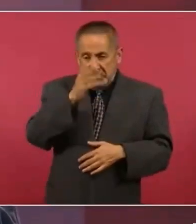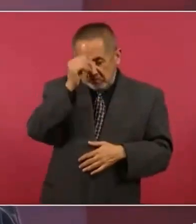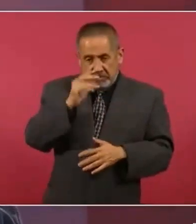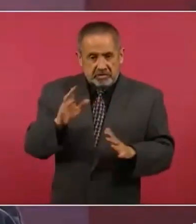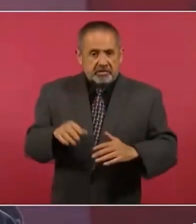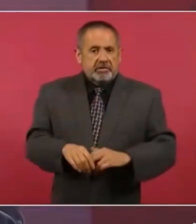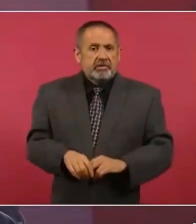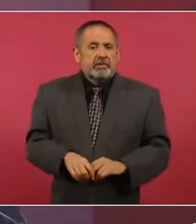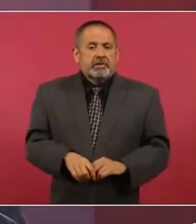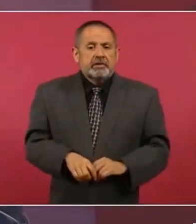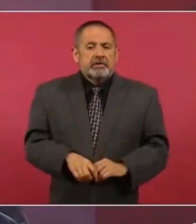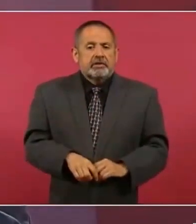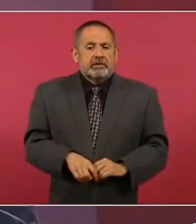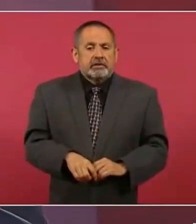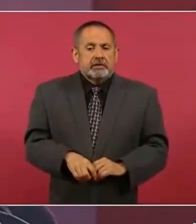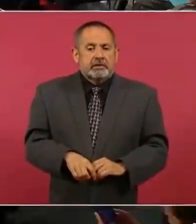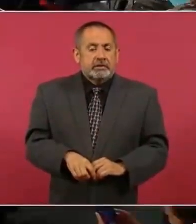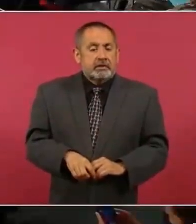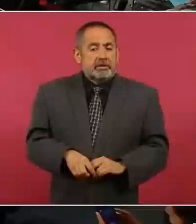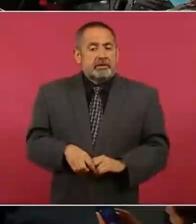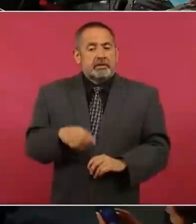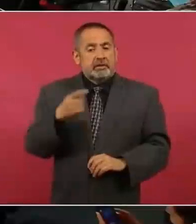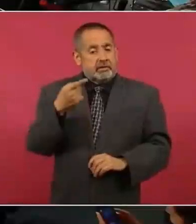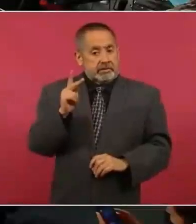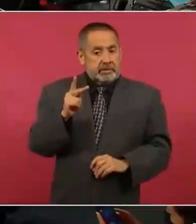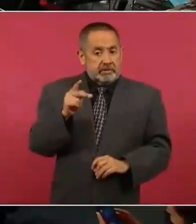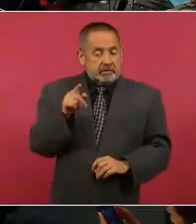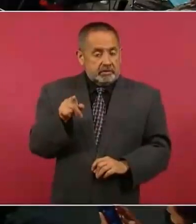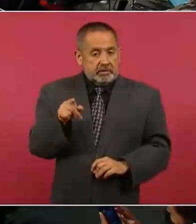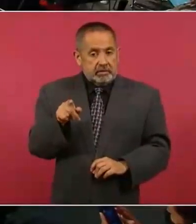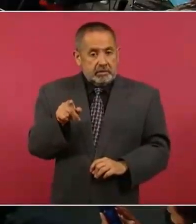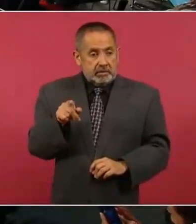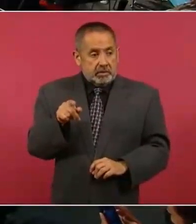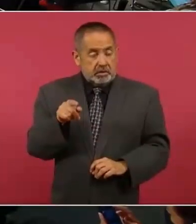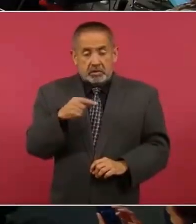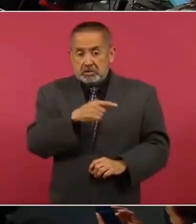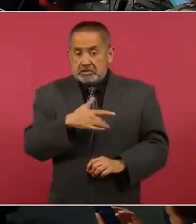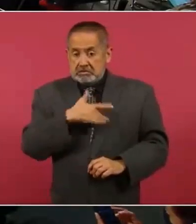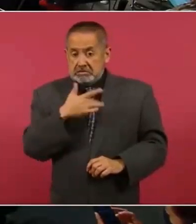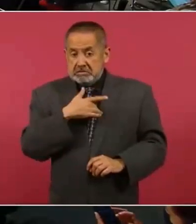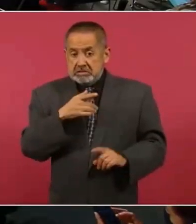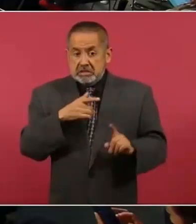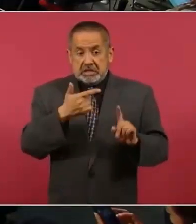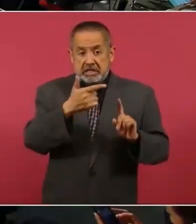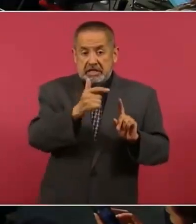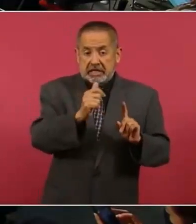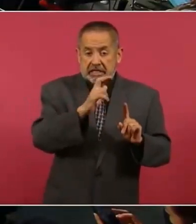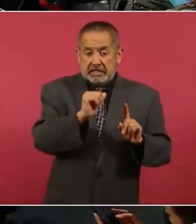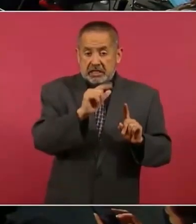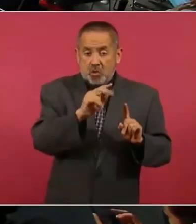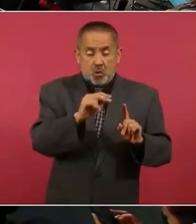Sin embargo, si él siente que García Luna